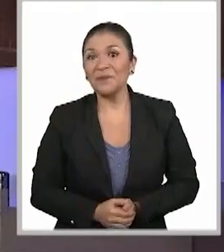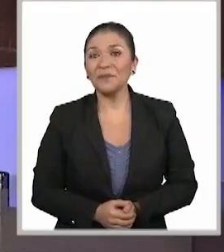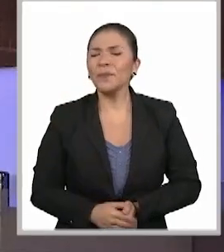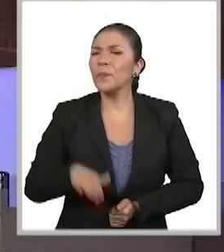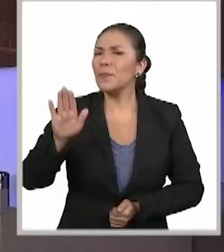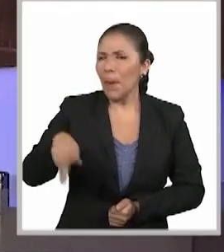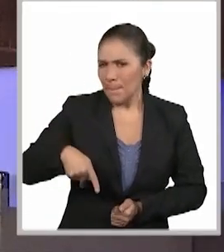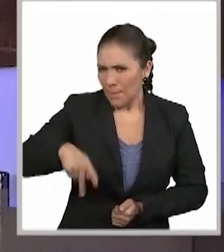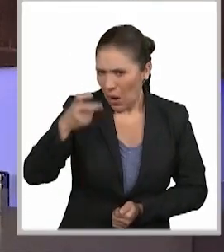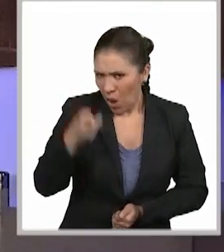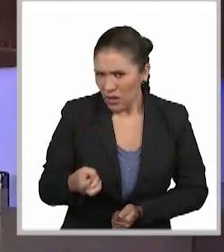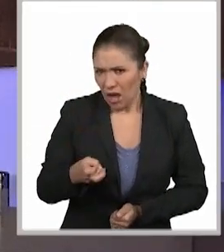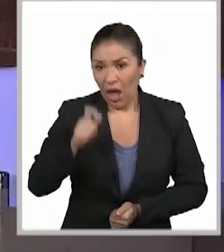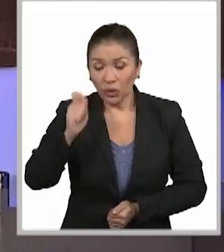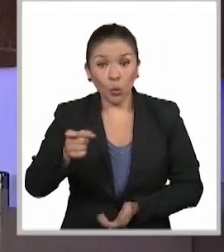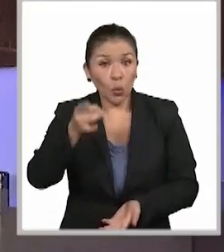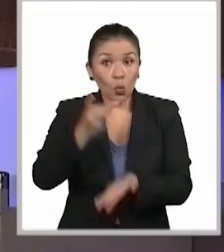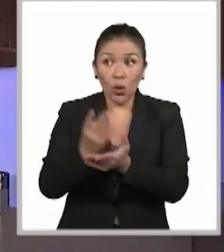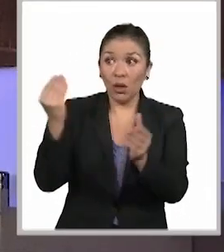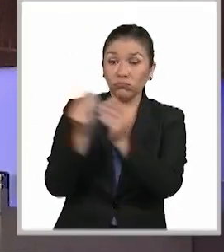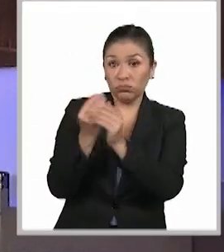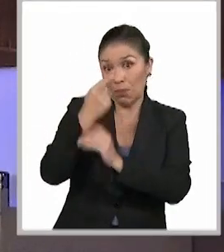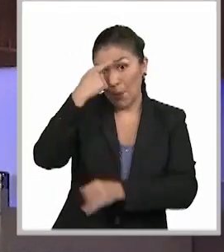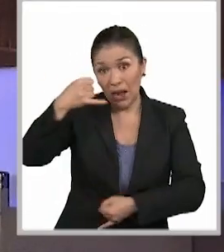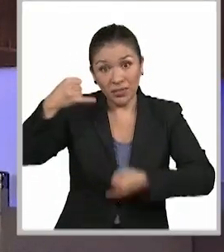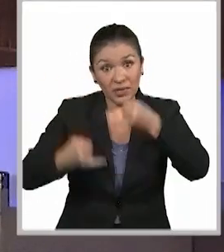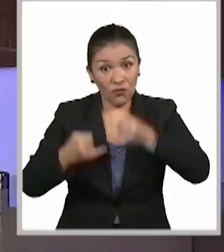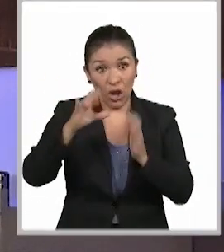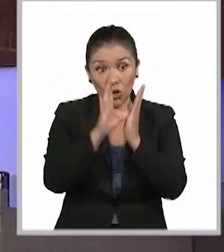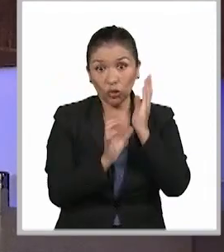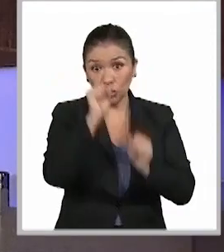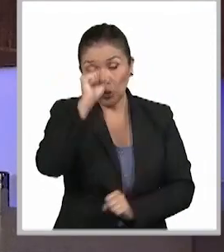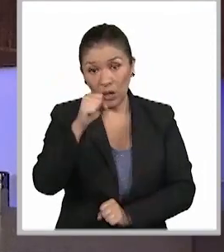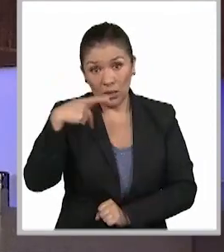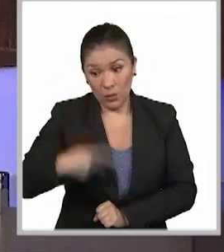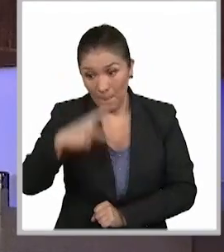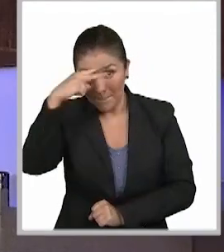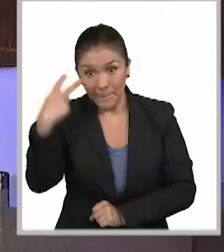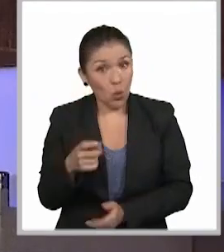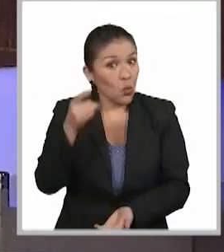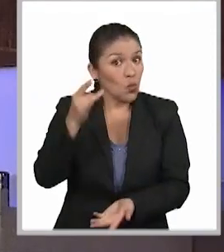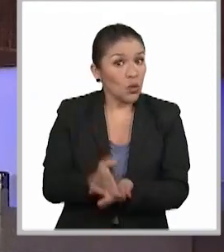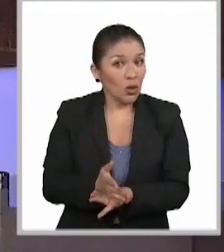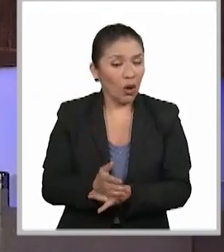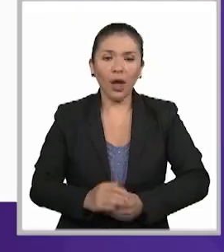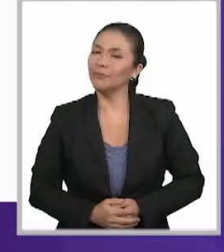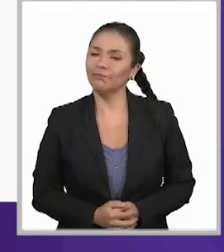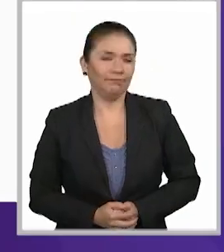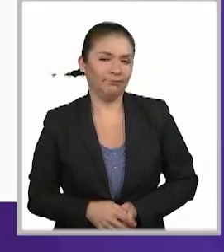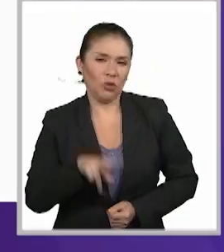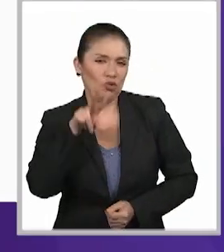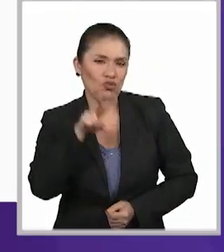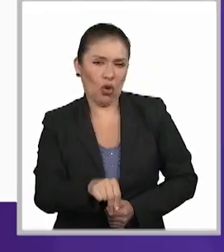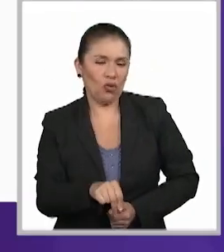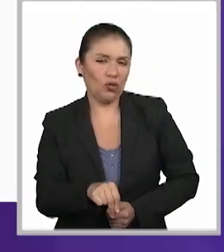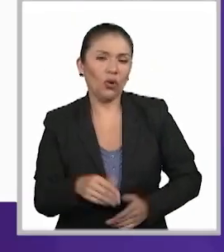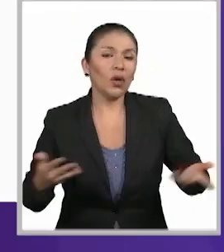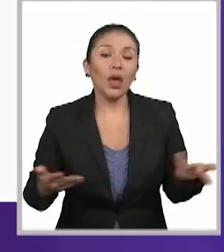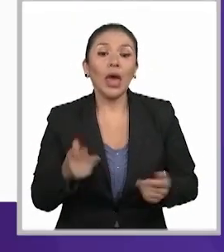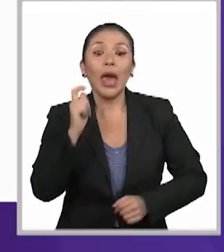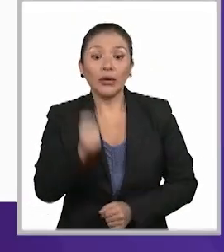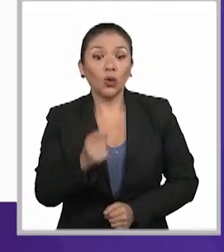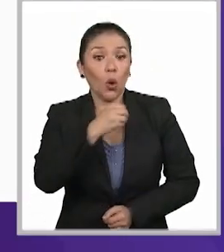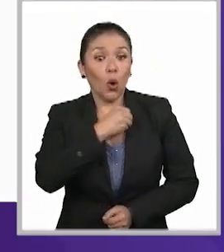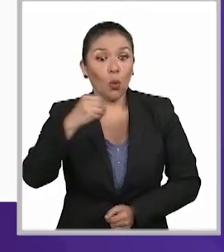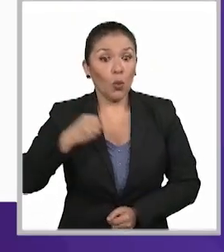embargo, no es una facultad reservada exclusivamente para el Tribunal Constitucional de México. No, de ninguna